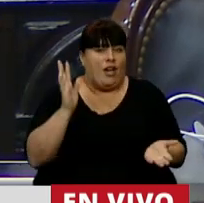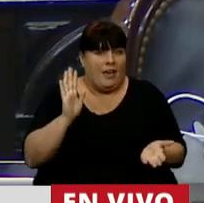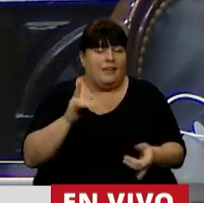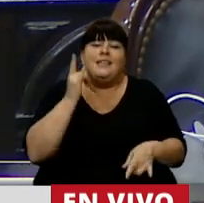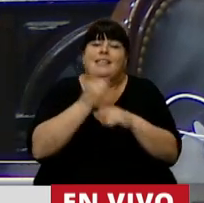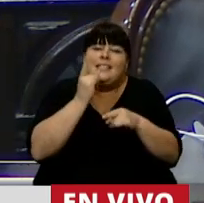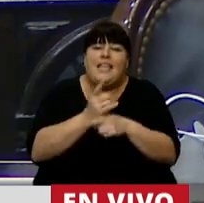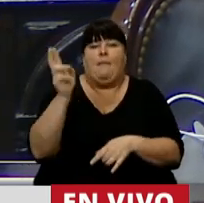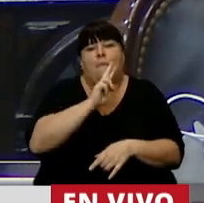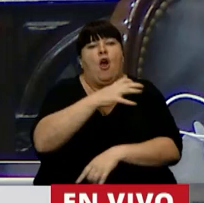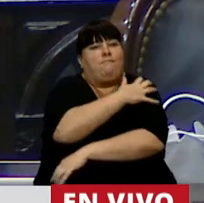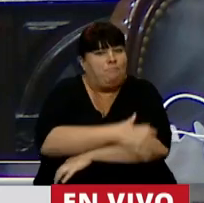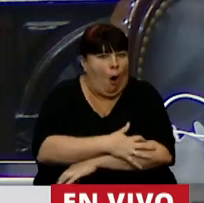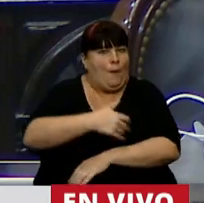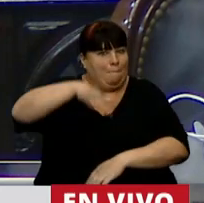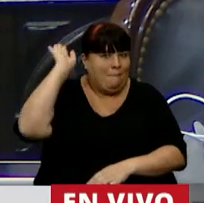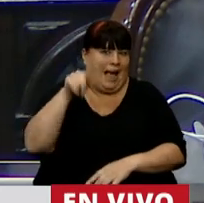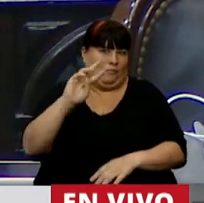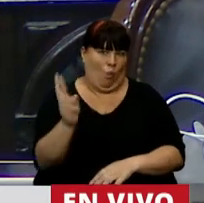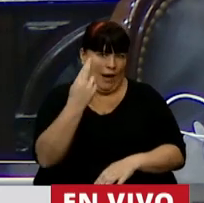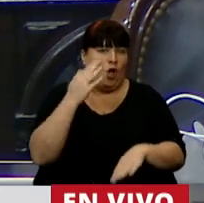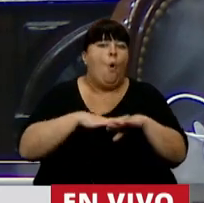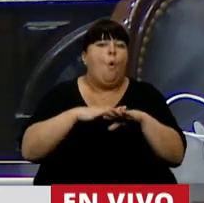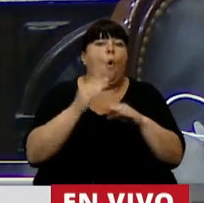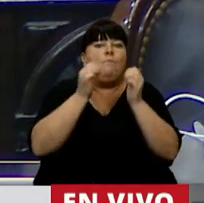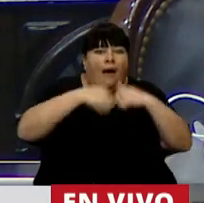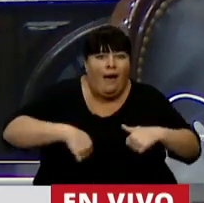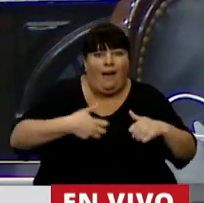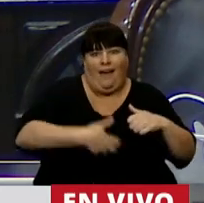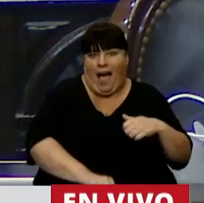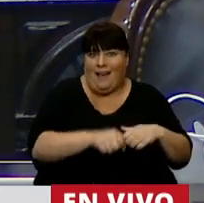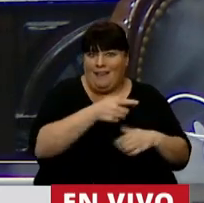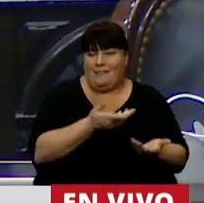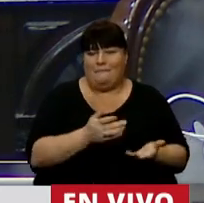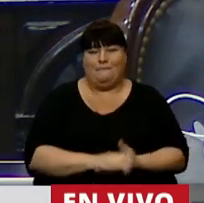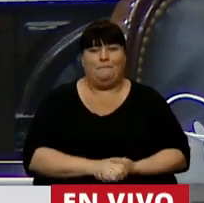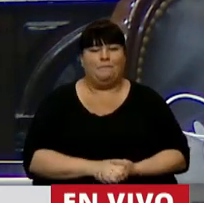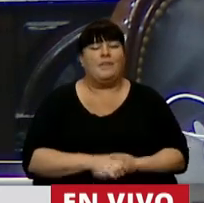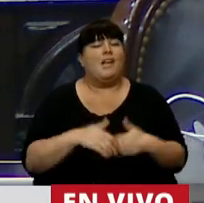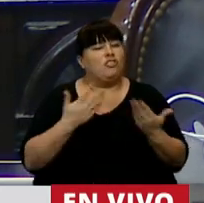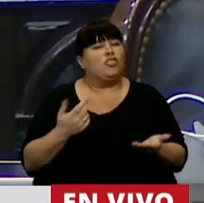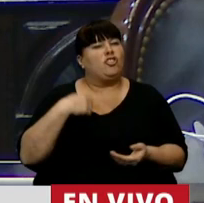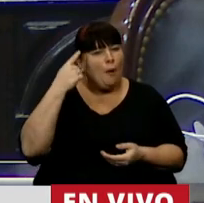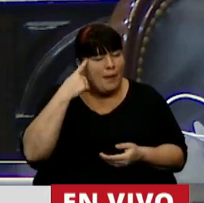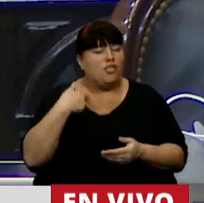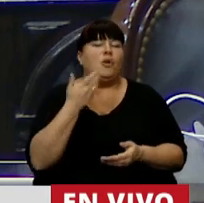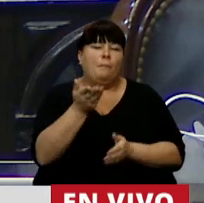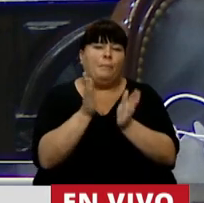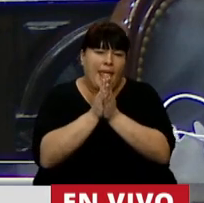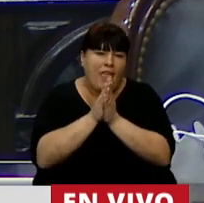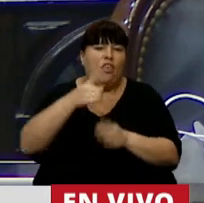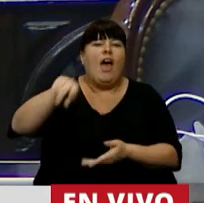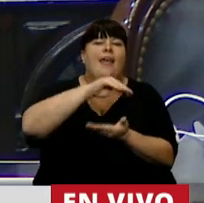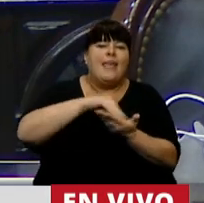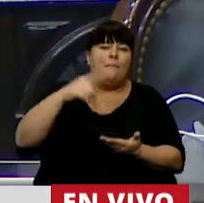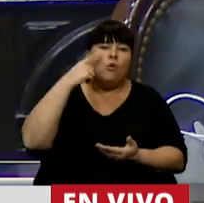Y siempre son las mujeres pobres las que son condenadas a muerte por tomar estas decisiones de interrumpir un embarazo. Entonces me parece y les pido a aquellos